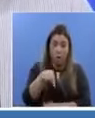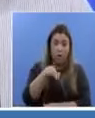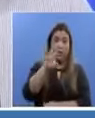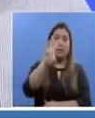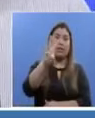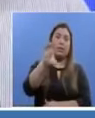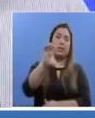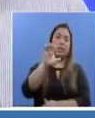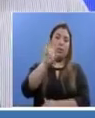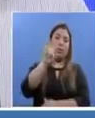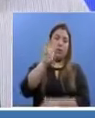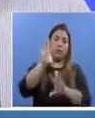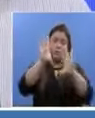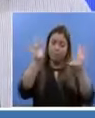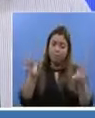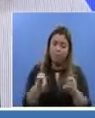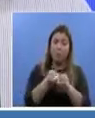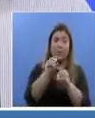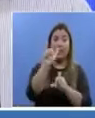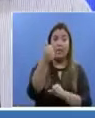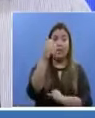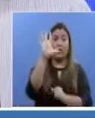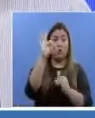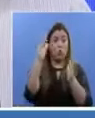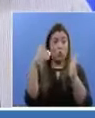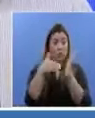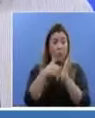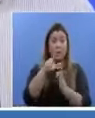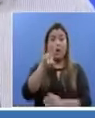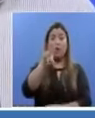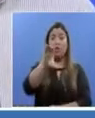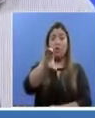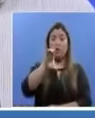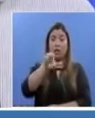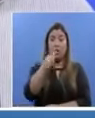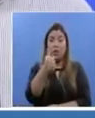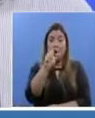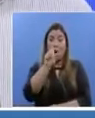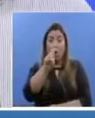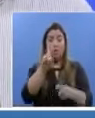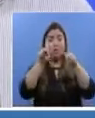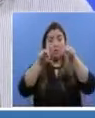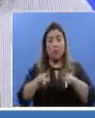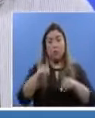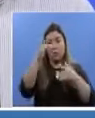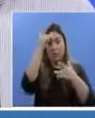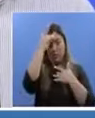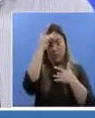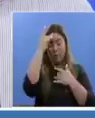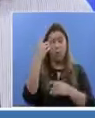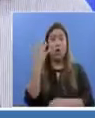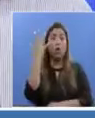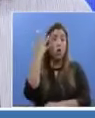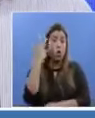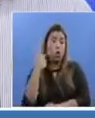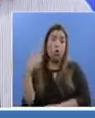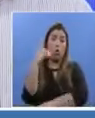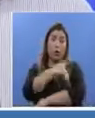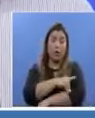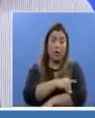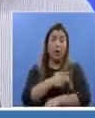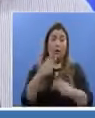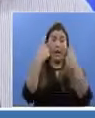con un acumulado de 19.211 casos. Nos mantenemos realizando más de 2.000 pruebas diarias, con 2